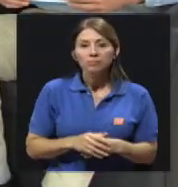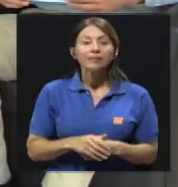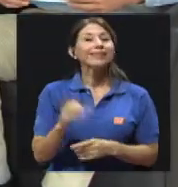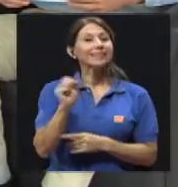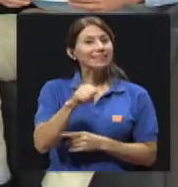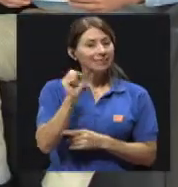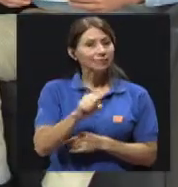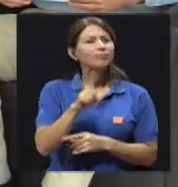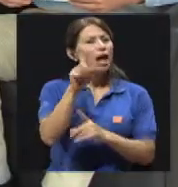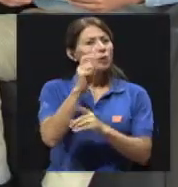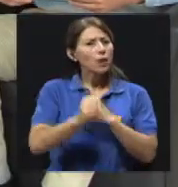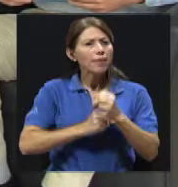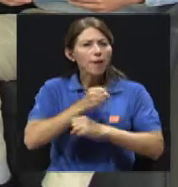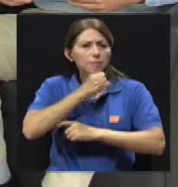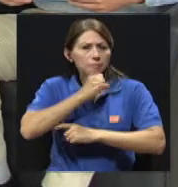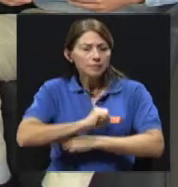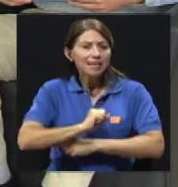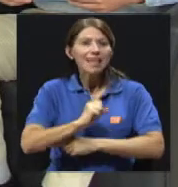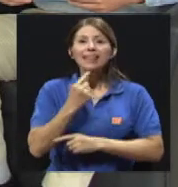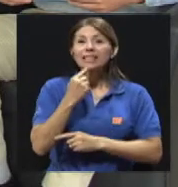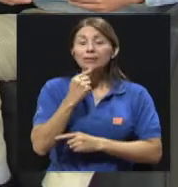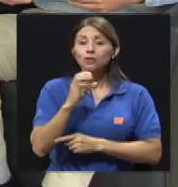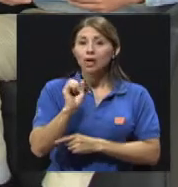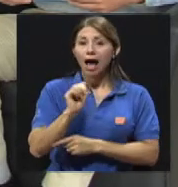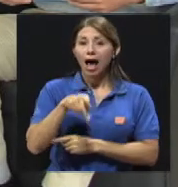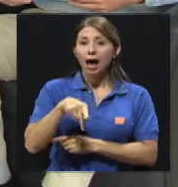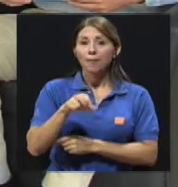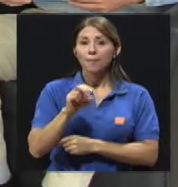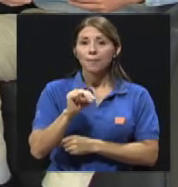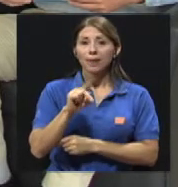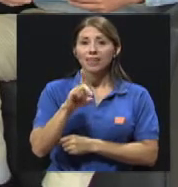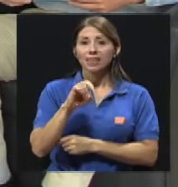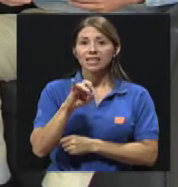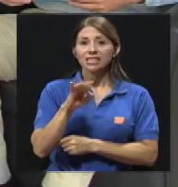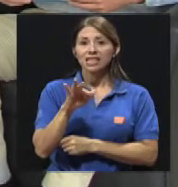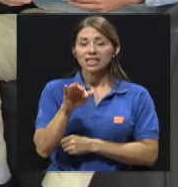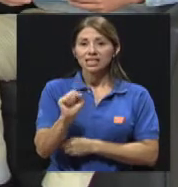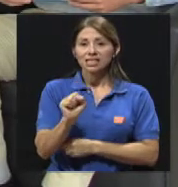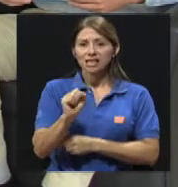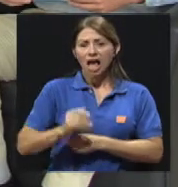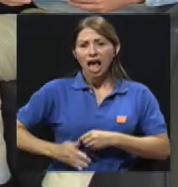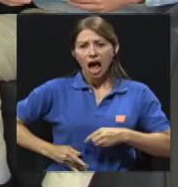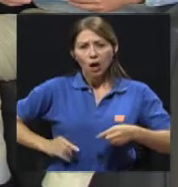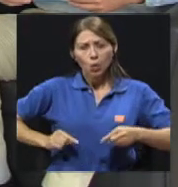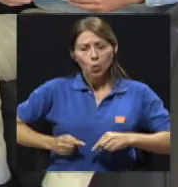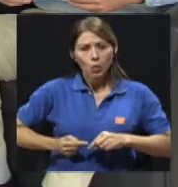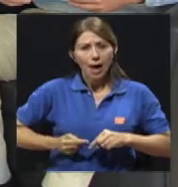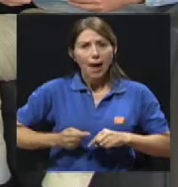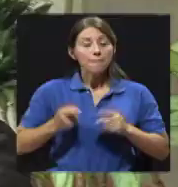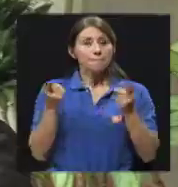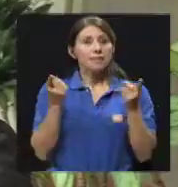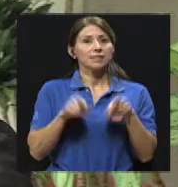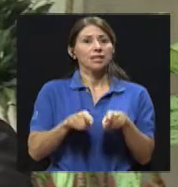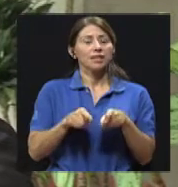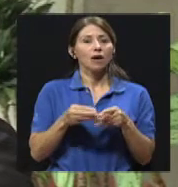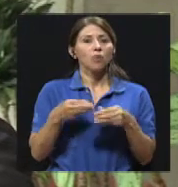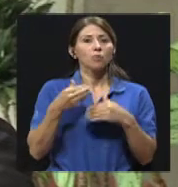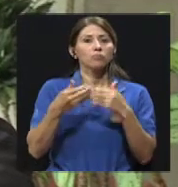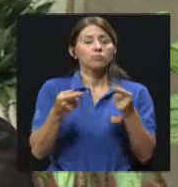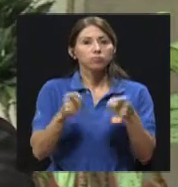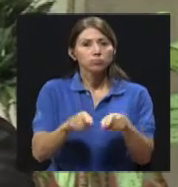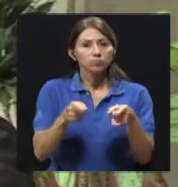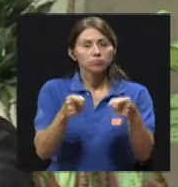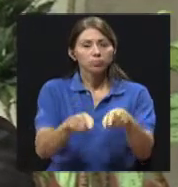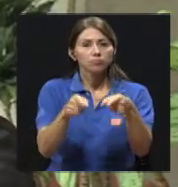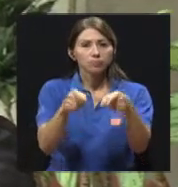solemos decir que la apendicitis aguda presenta picos de incidencia binarios, sea, tiene una